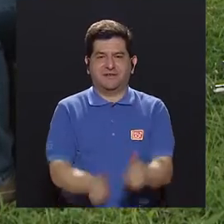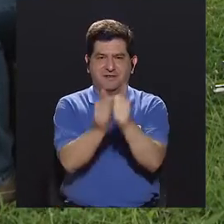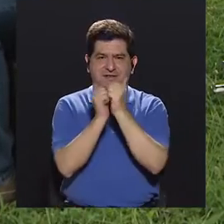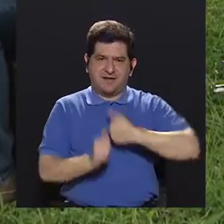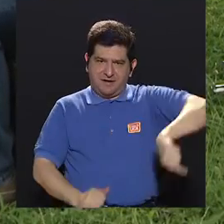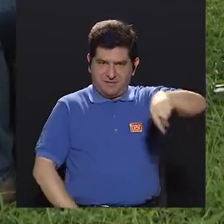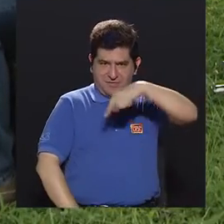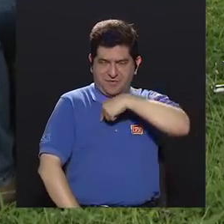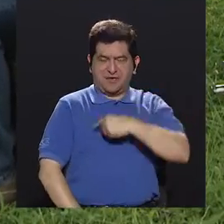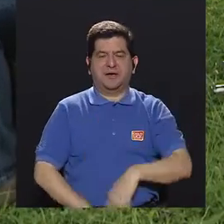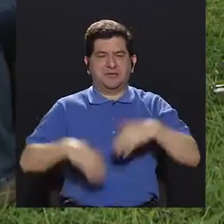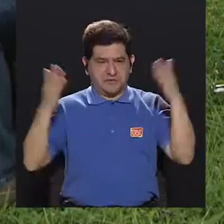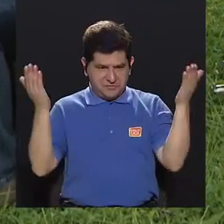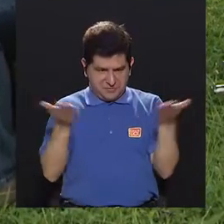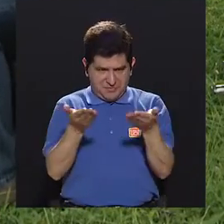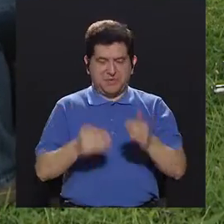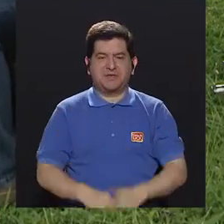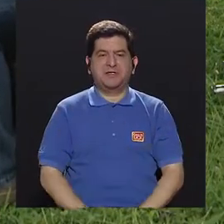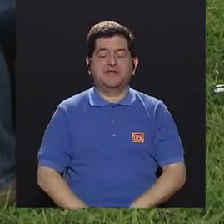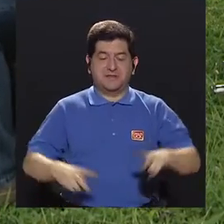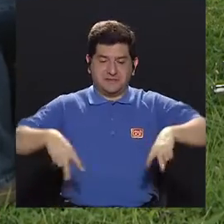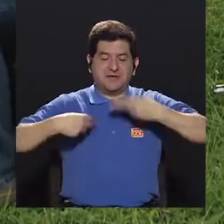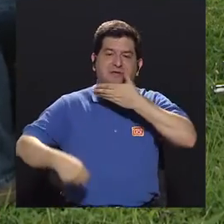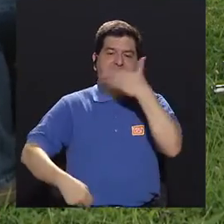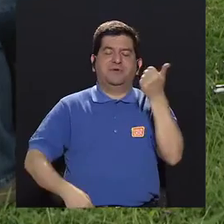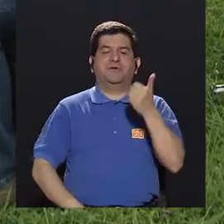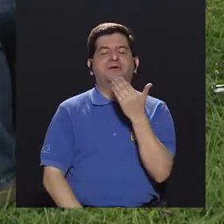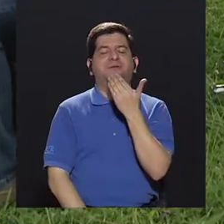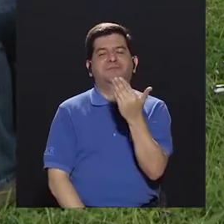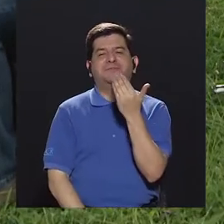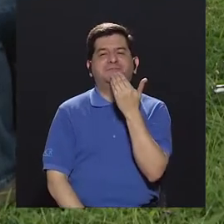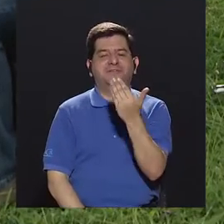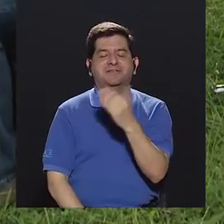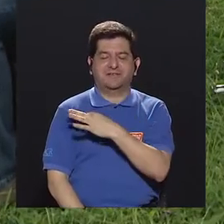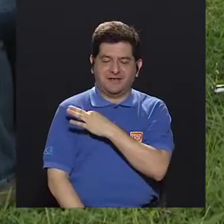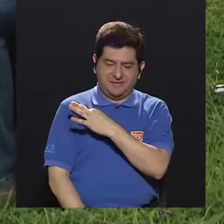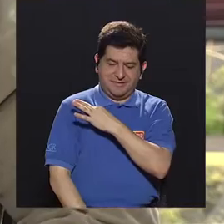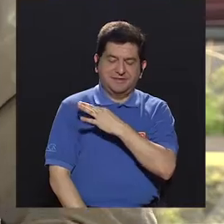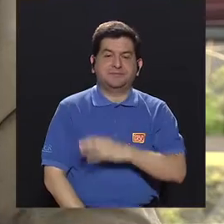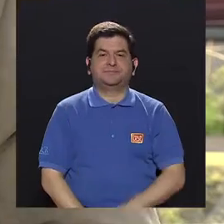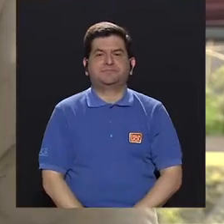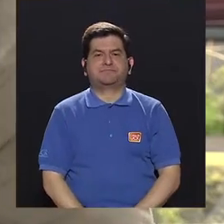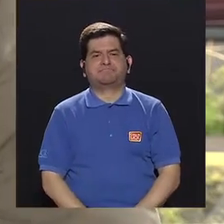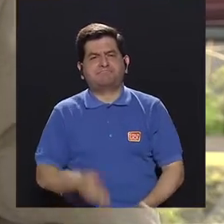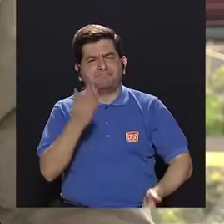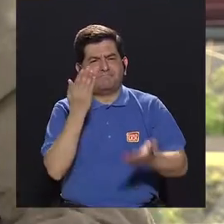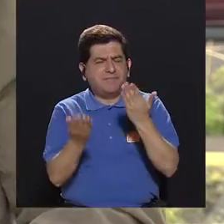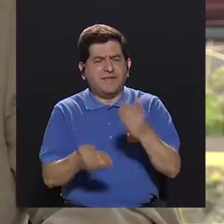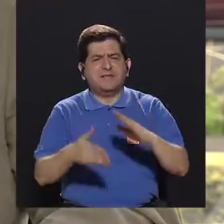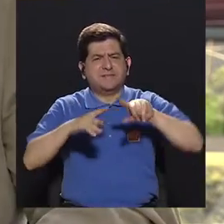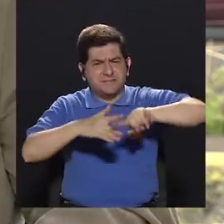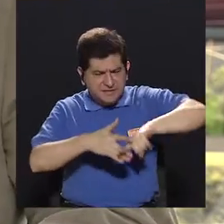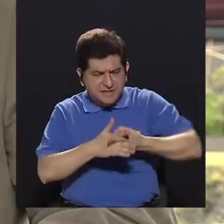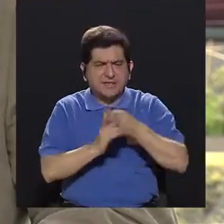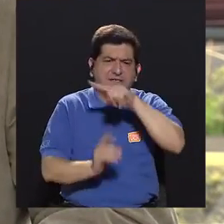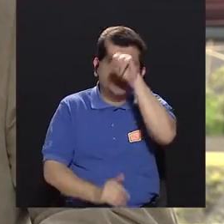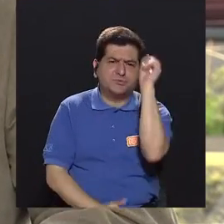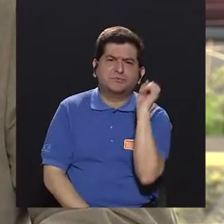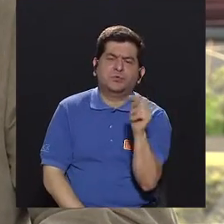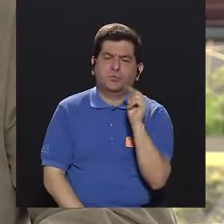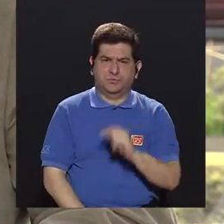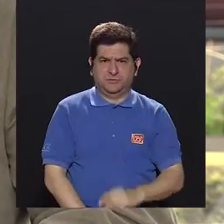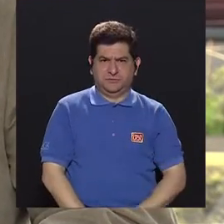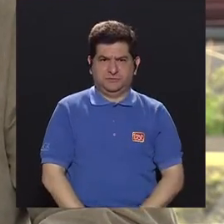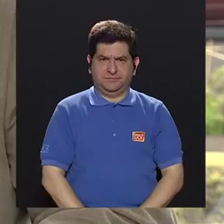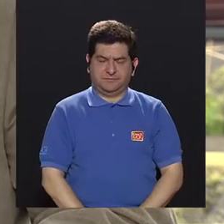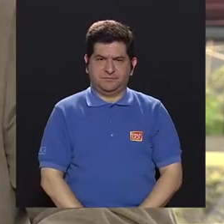acompañarnos y bienvenidas a Vivir Mejor. Muchas gracias. Gracias, gracias por la invitación. Carla, tal vez me gustaría comenzar preguntando,